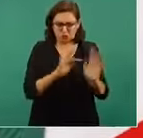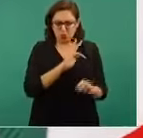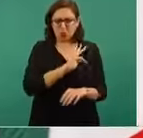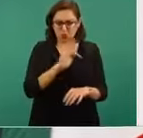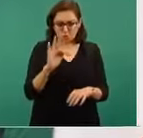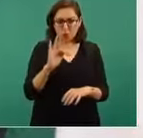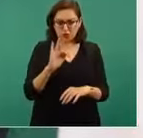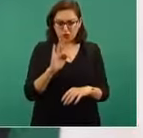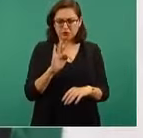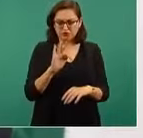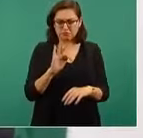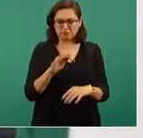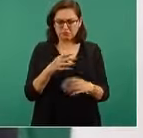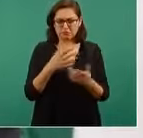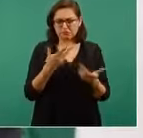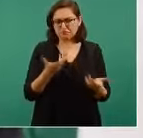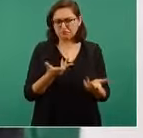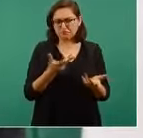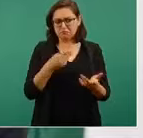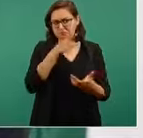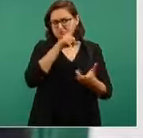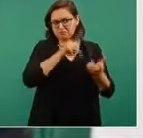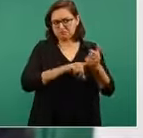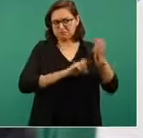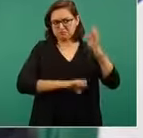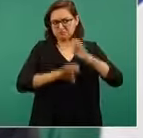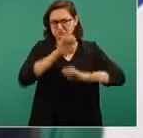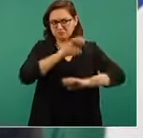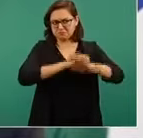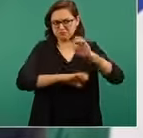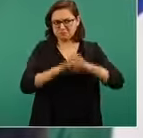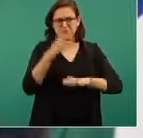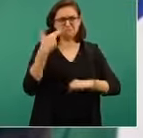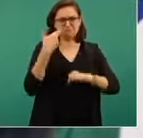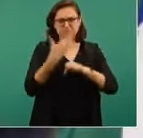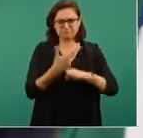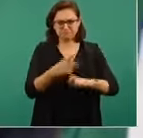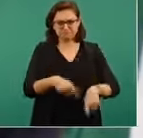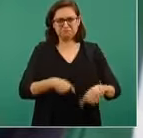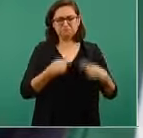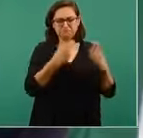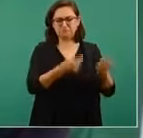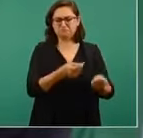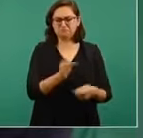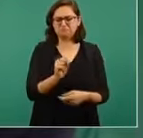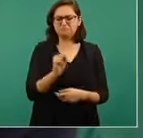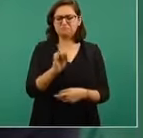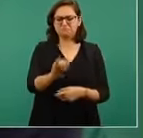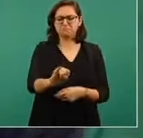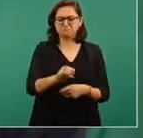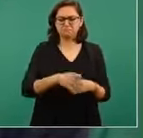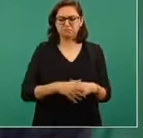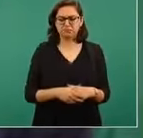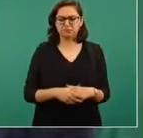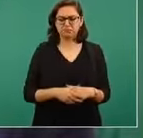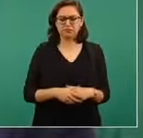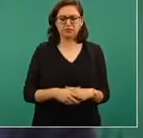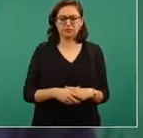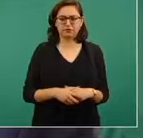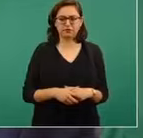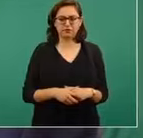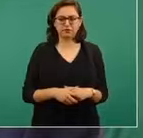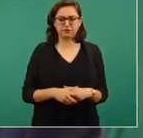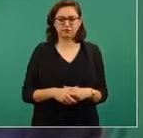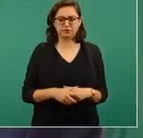para atender los consulados y ayudar en todo. Como